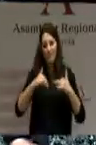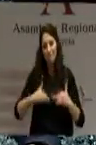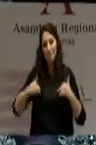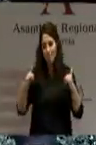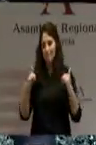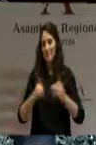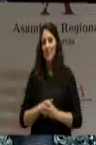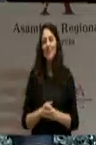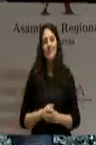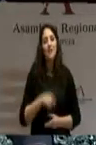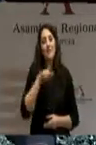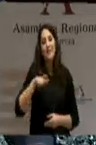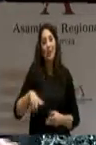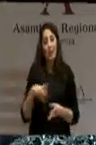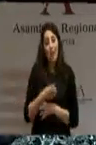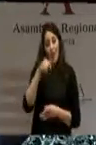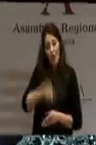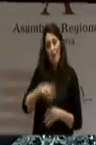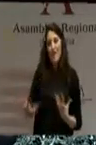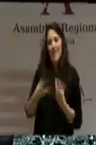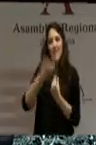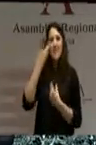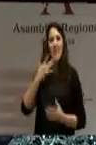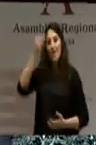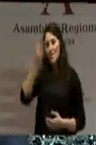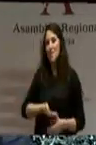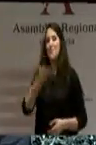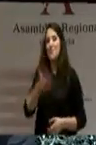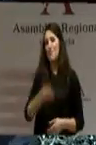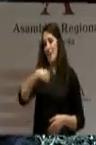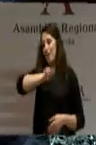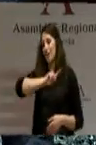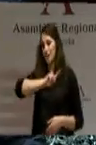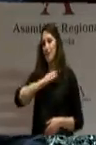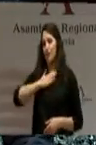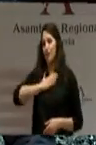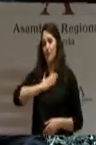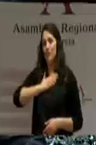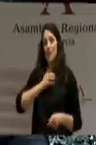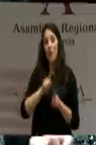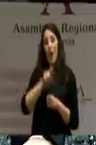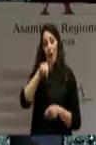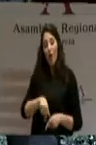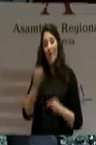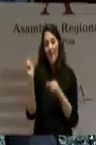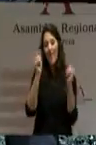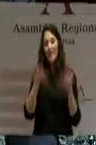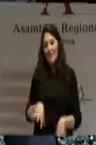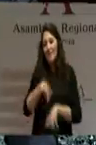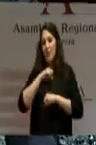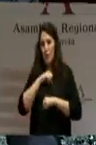que están con nosotros y comparten un día tan importante para nosotros, como es un debate de investidura.